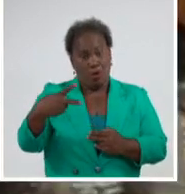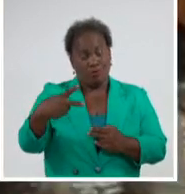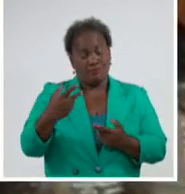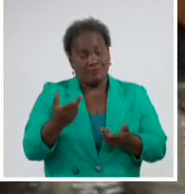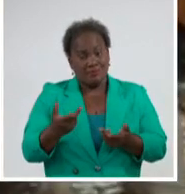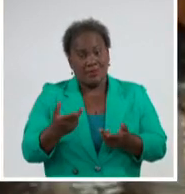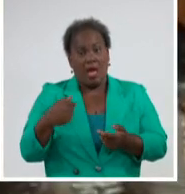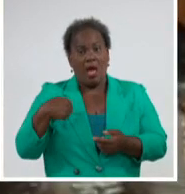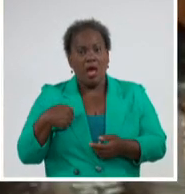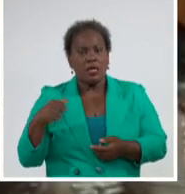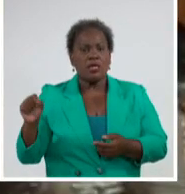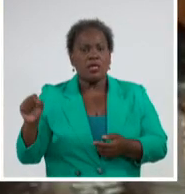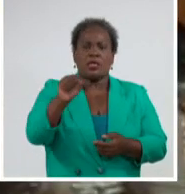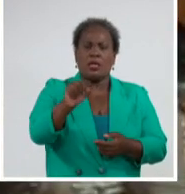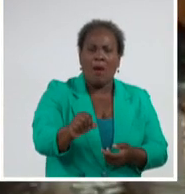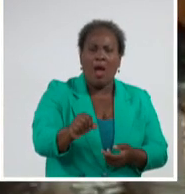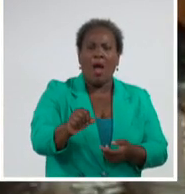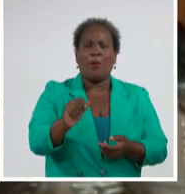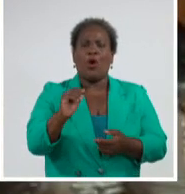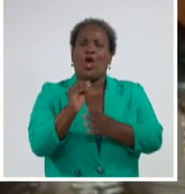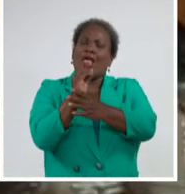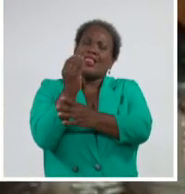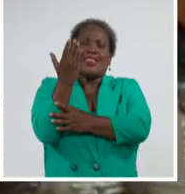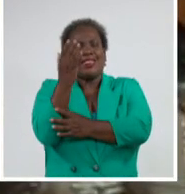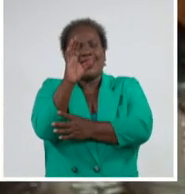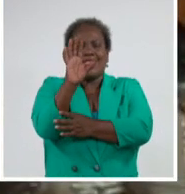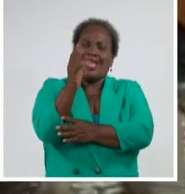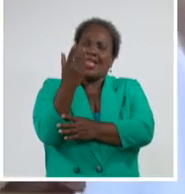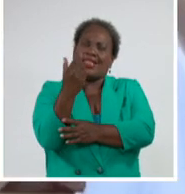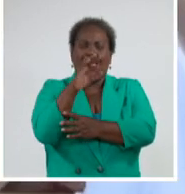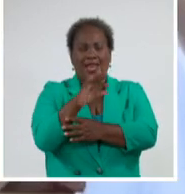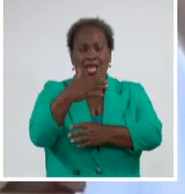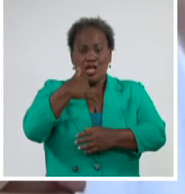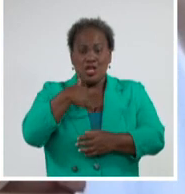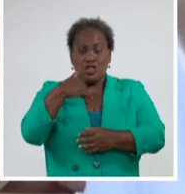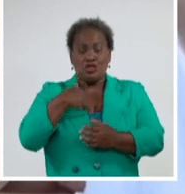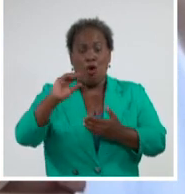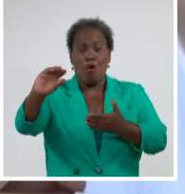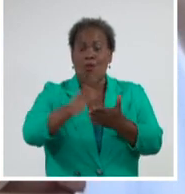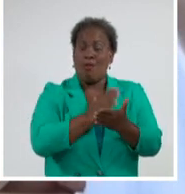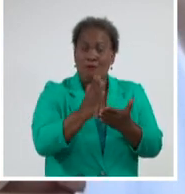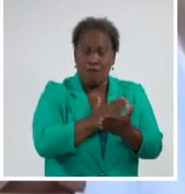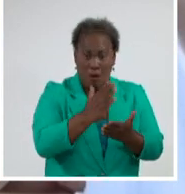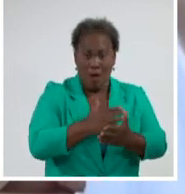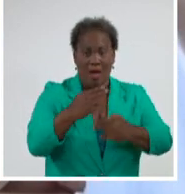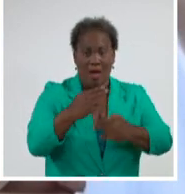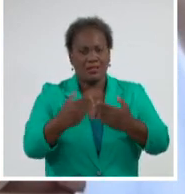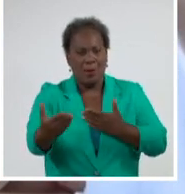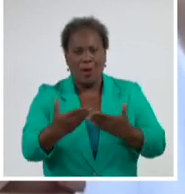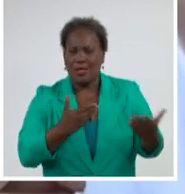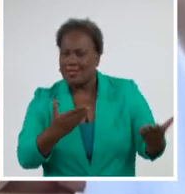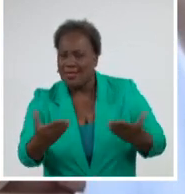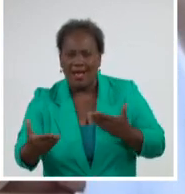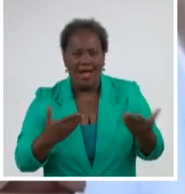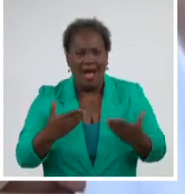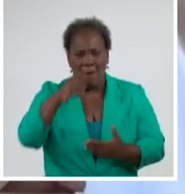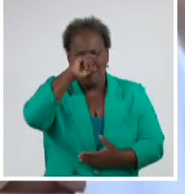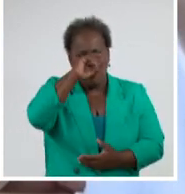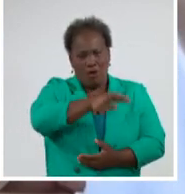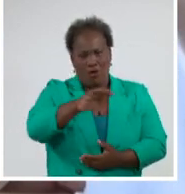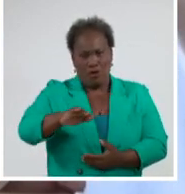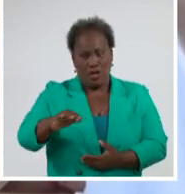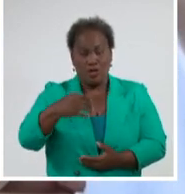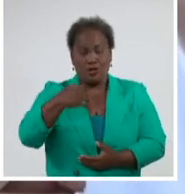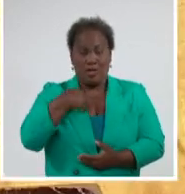y llevamos allí, bueno, Carmen con sus títeres, y bueno, yo con los libros y hacemos intercambios con estos niños que tienen